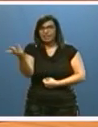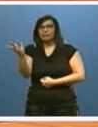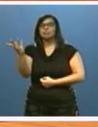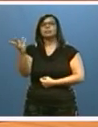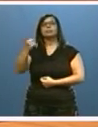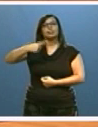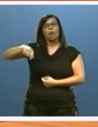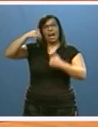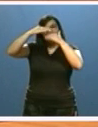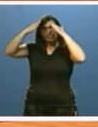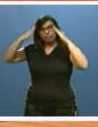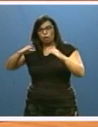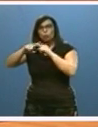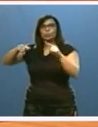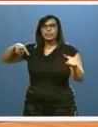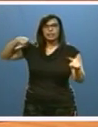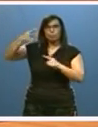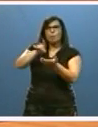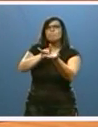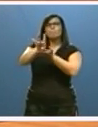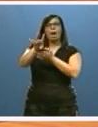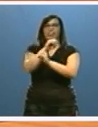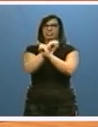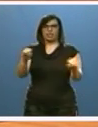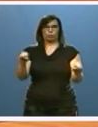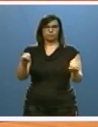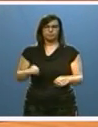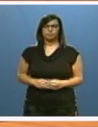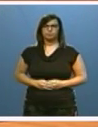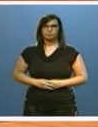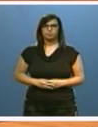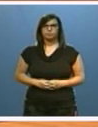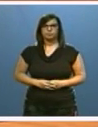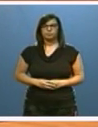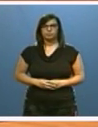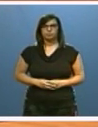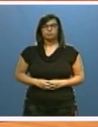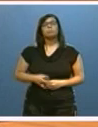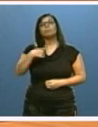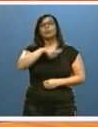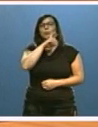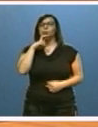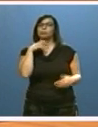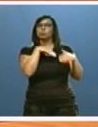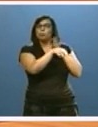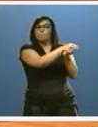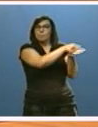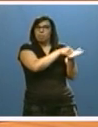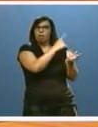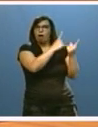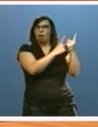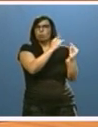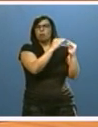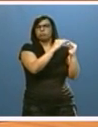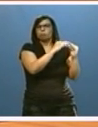familia atendida, ha tenido que afrontar un desalojo forzoso. Mantenemos una reserva de viviendas desocupadas para colectivos